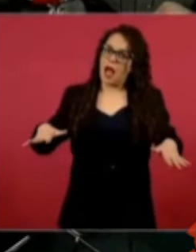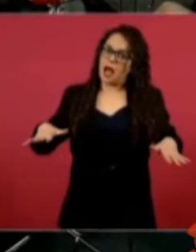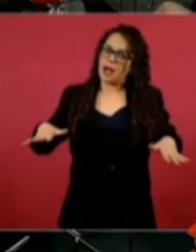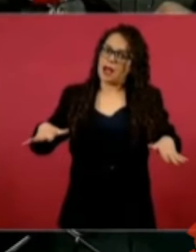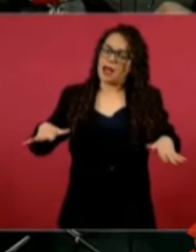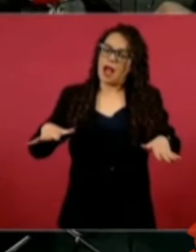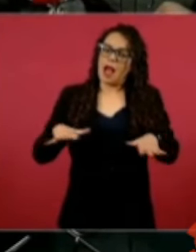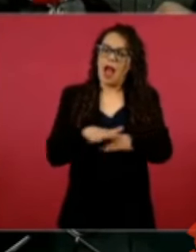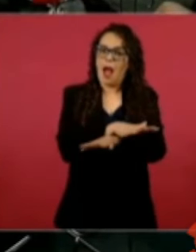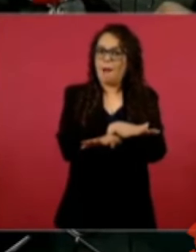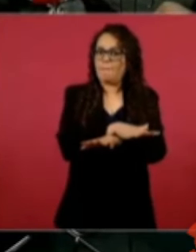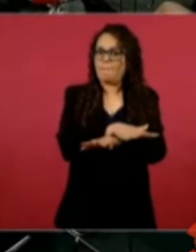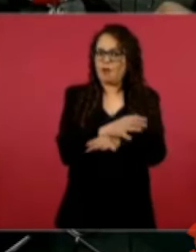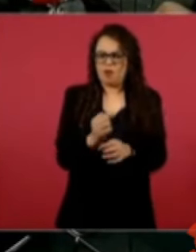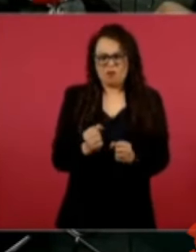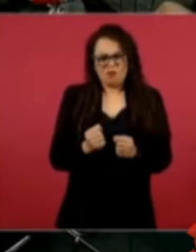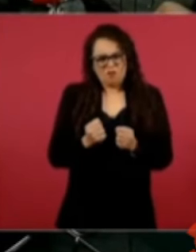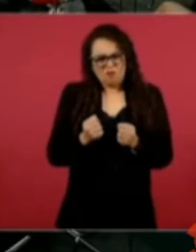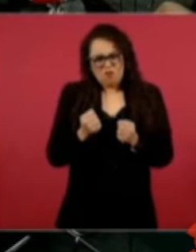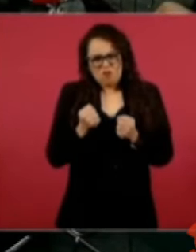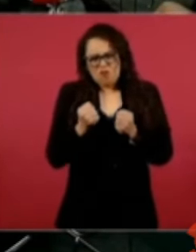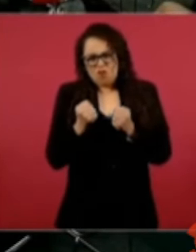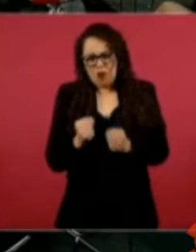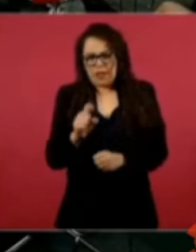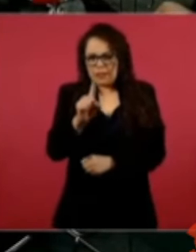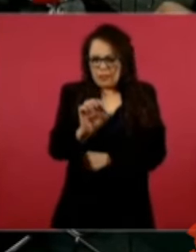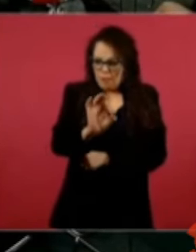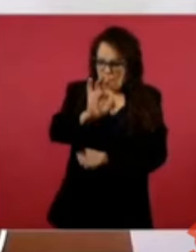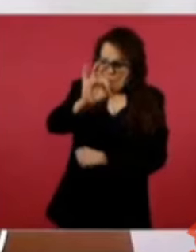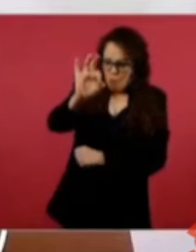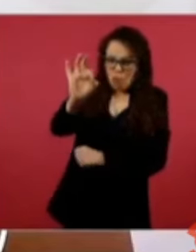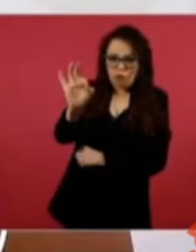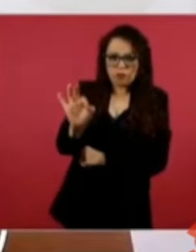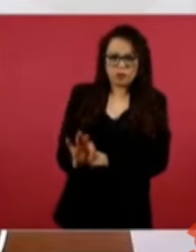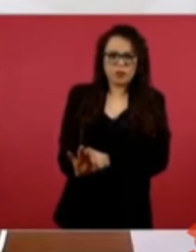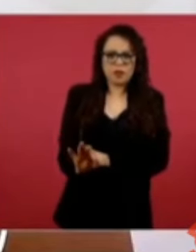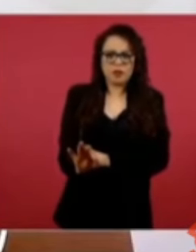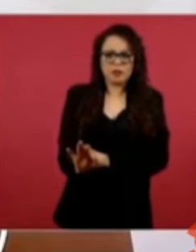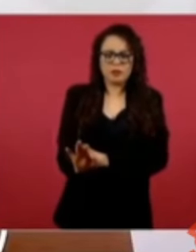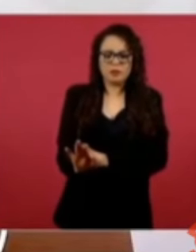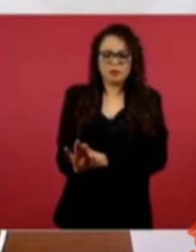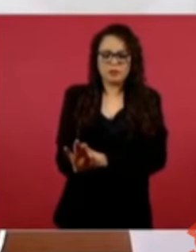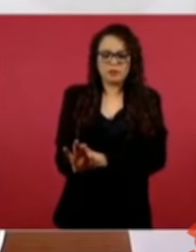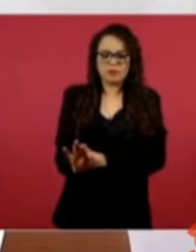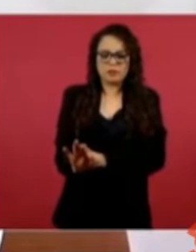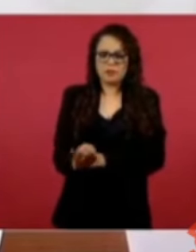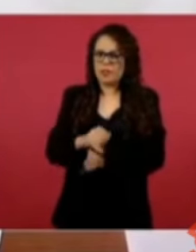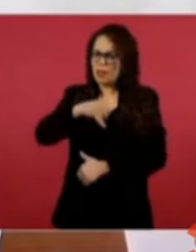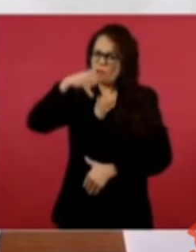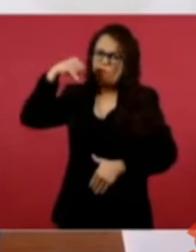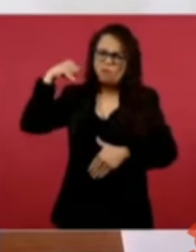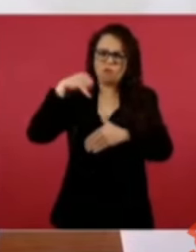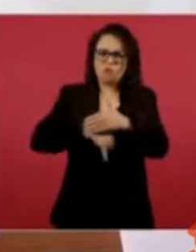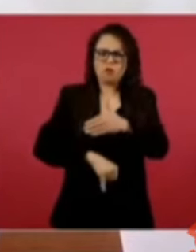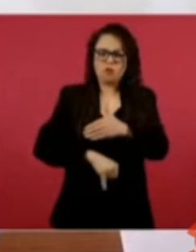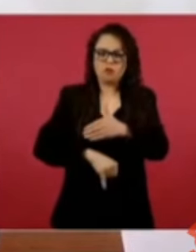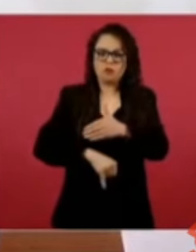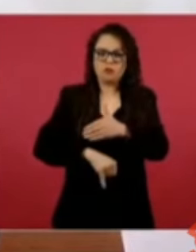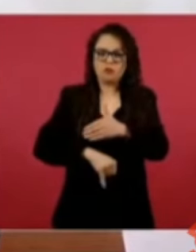cambio de raíz, con una transformación. ¿Y quién puede hacerlo? El pueblo.